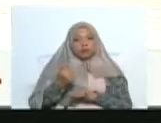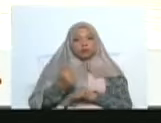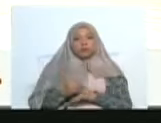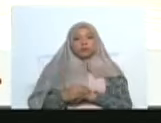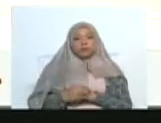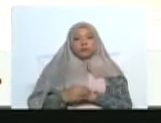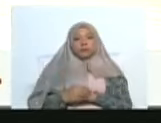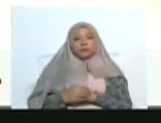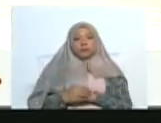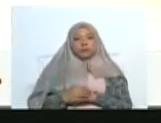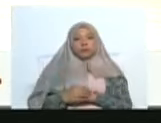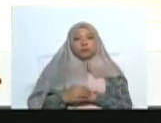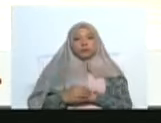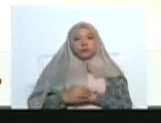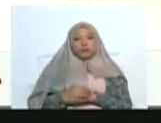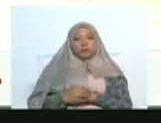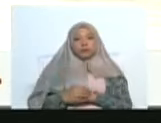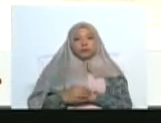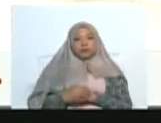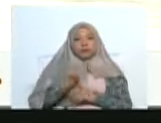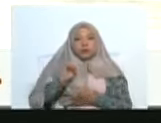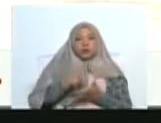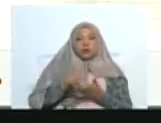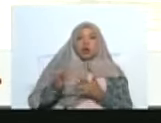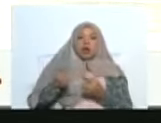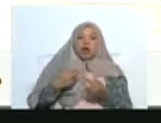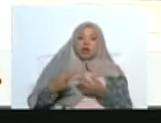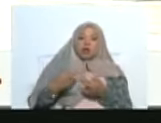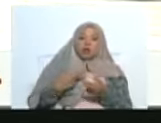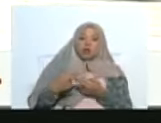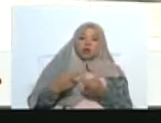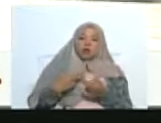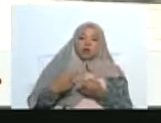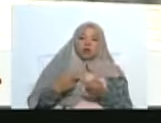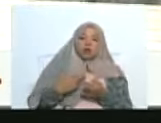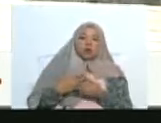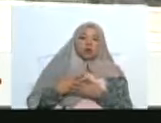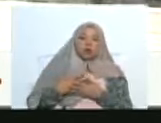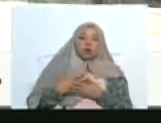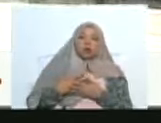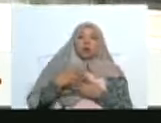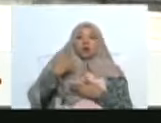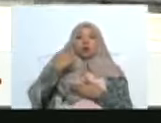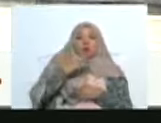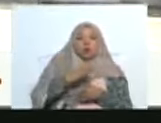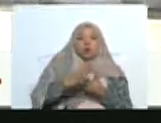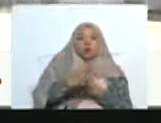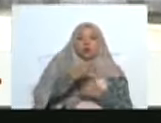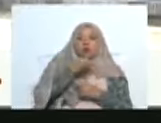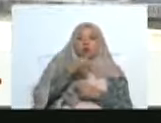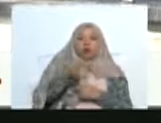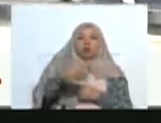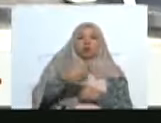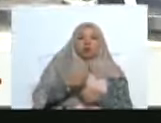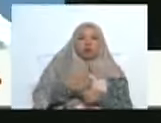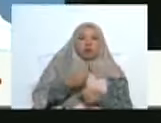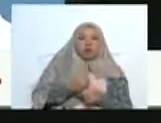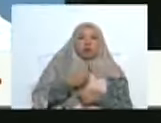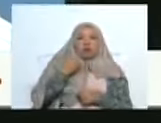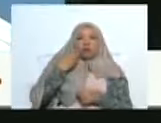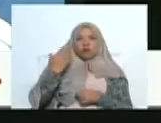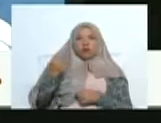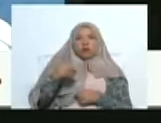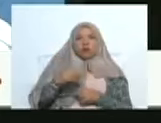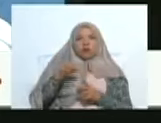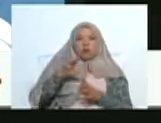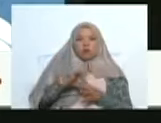tocan directamente toda nuestra esencia cultural, la historia, el elemento